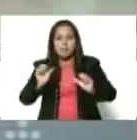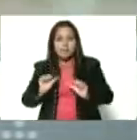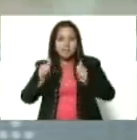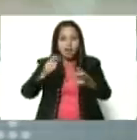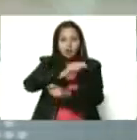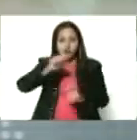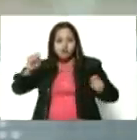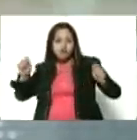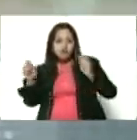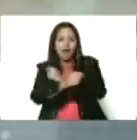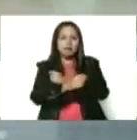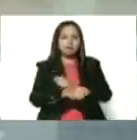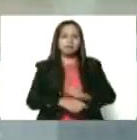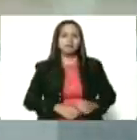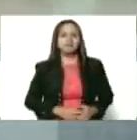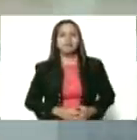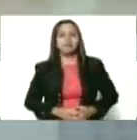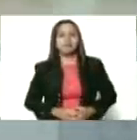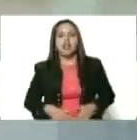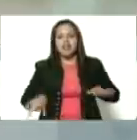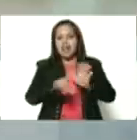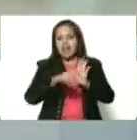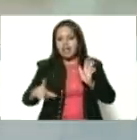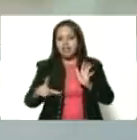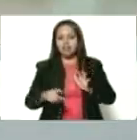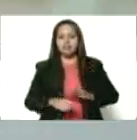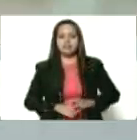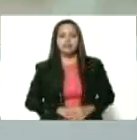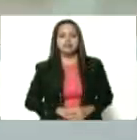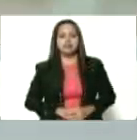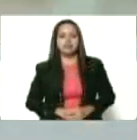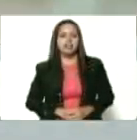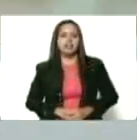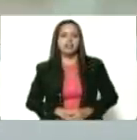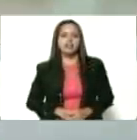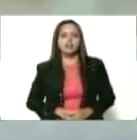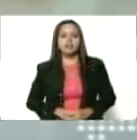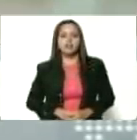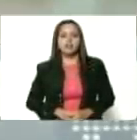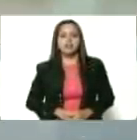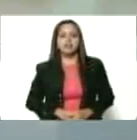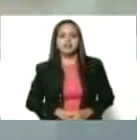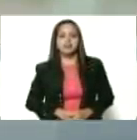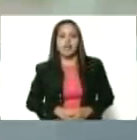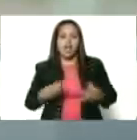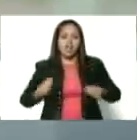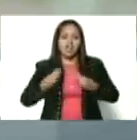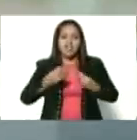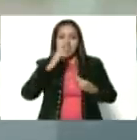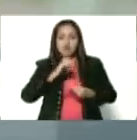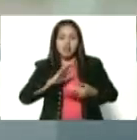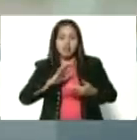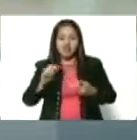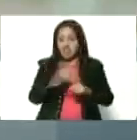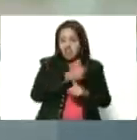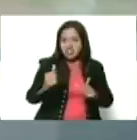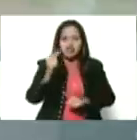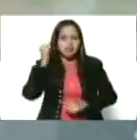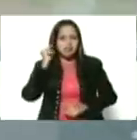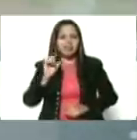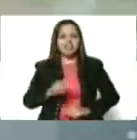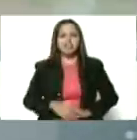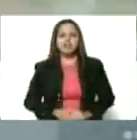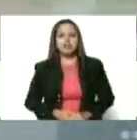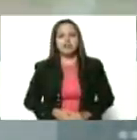reforma de la ley orgánica para una vida sin violencia de la mujer y